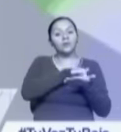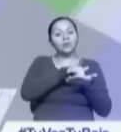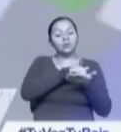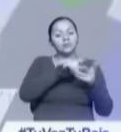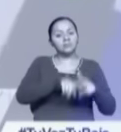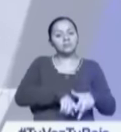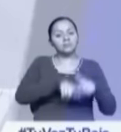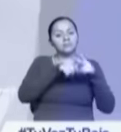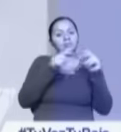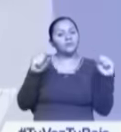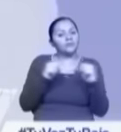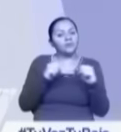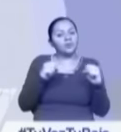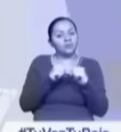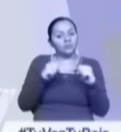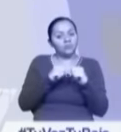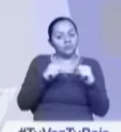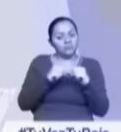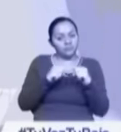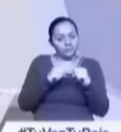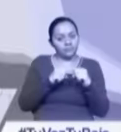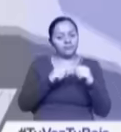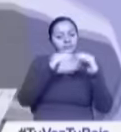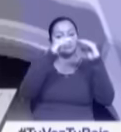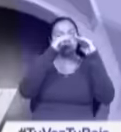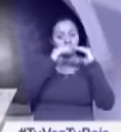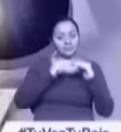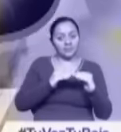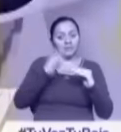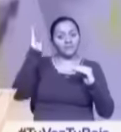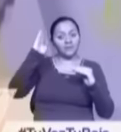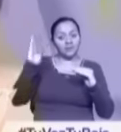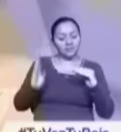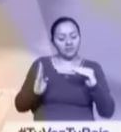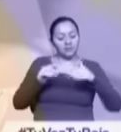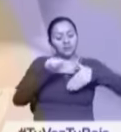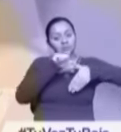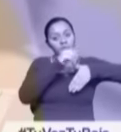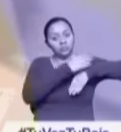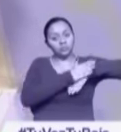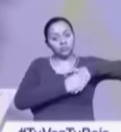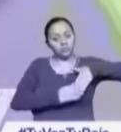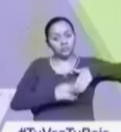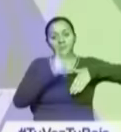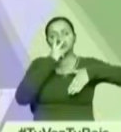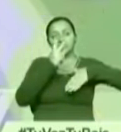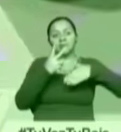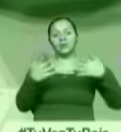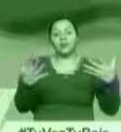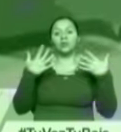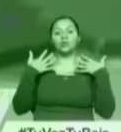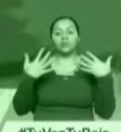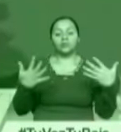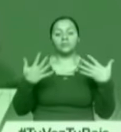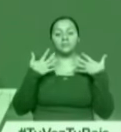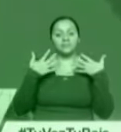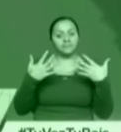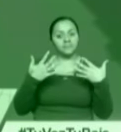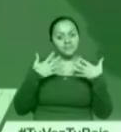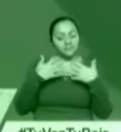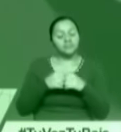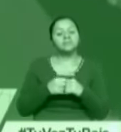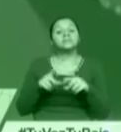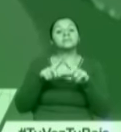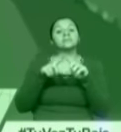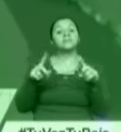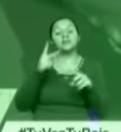comenzará con frío. Mientras que en Río de Janeiro y el hemisferio sur se encuentran en pleno verano. Pero será